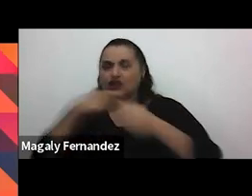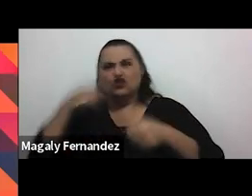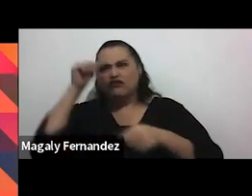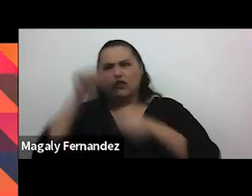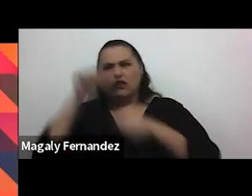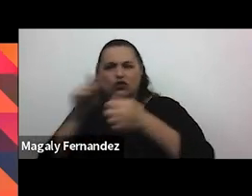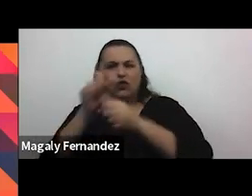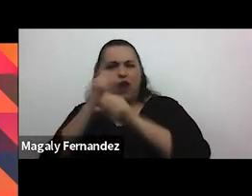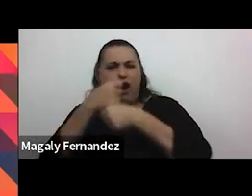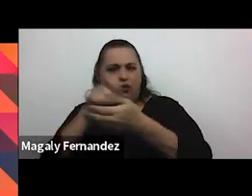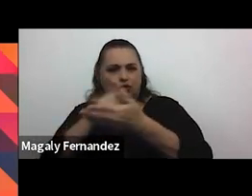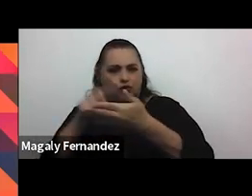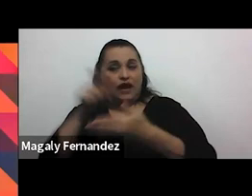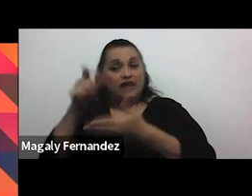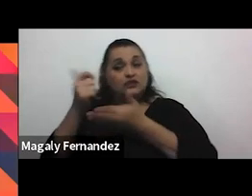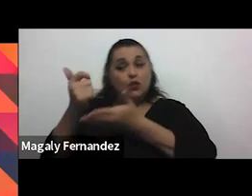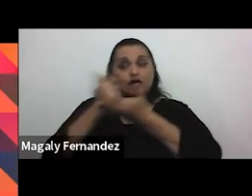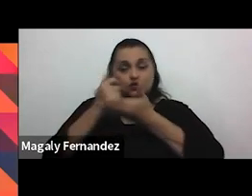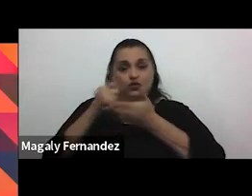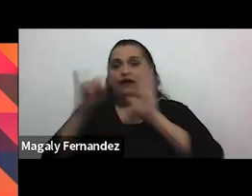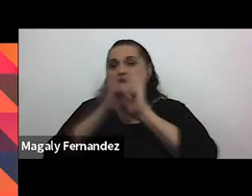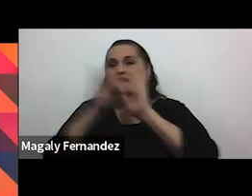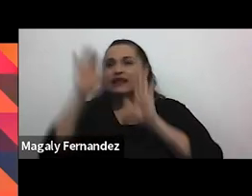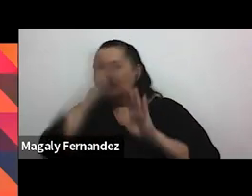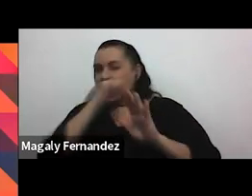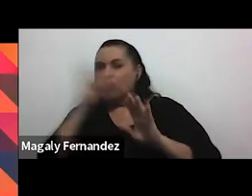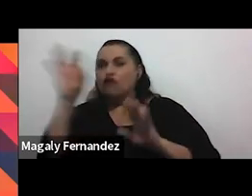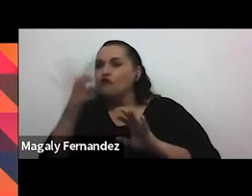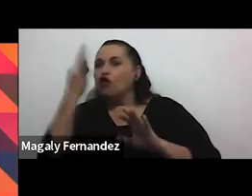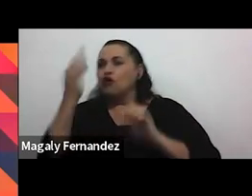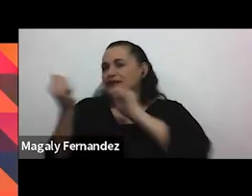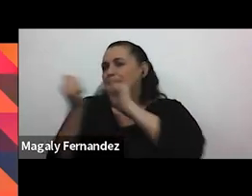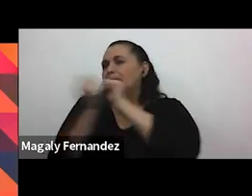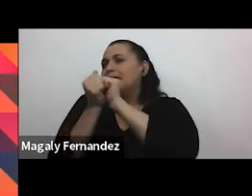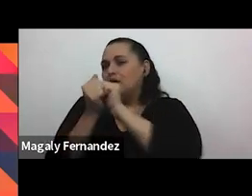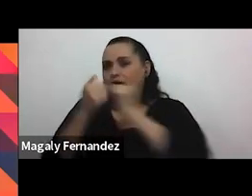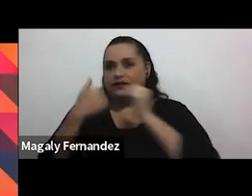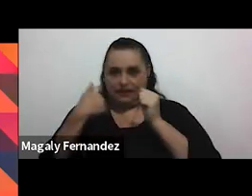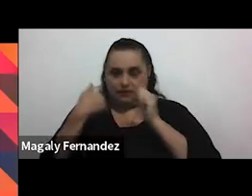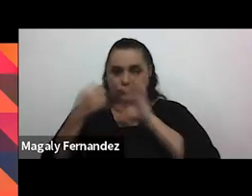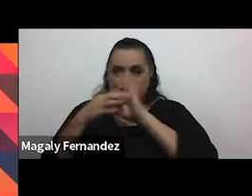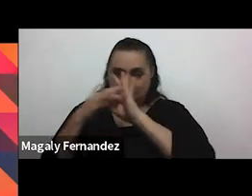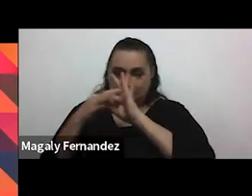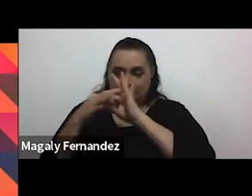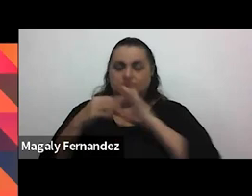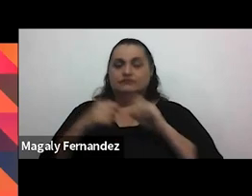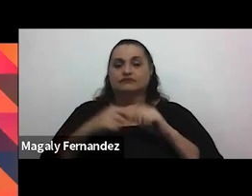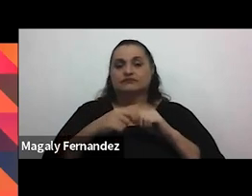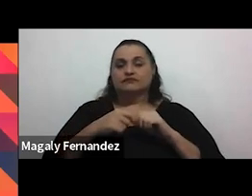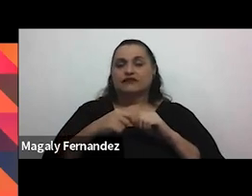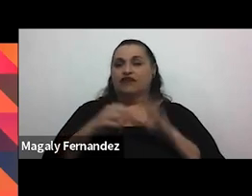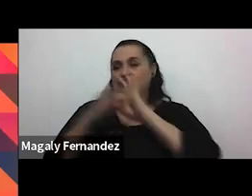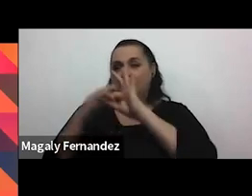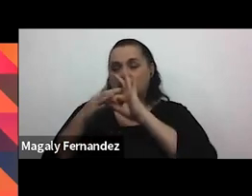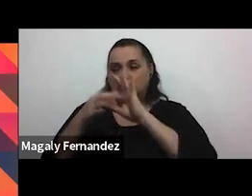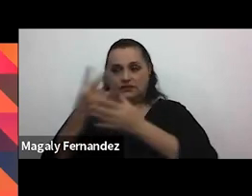pero es un libro que nos ayuda a identificar como esos estilos de apego que tenemos en cuanto a a las relaciones